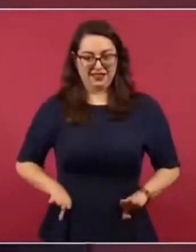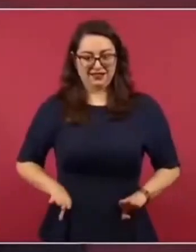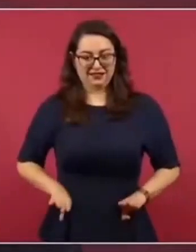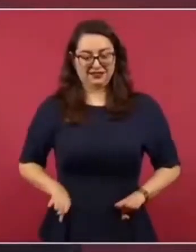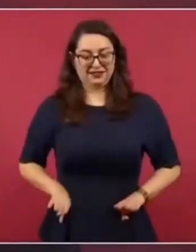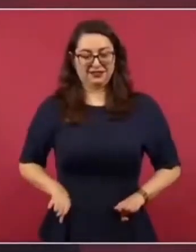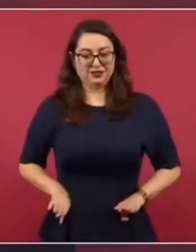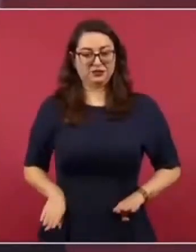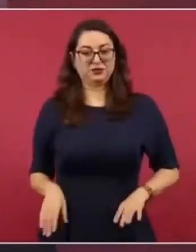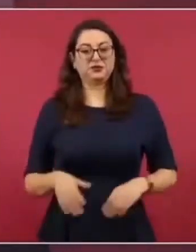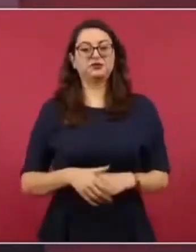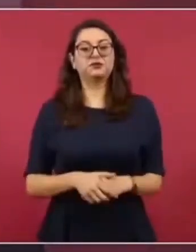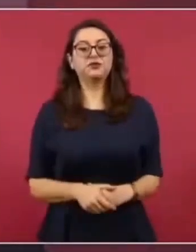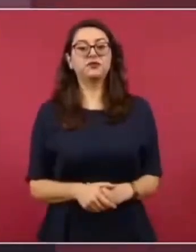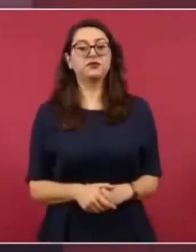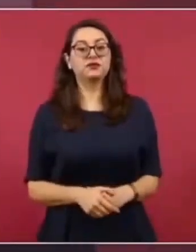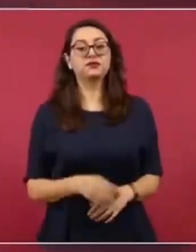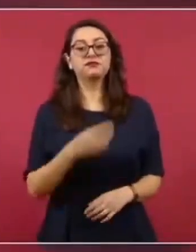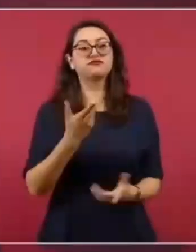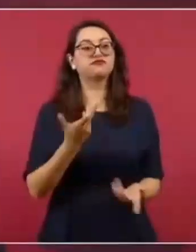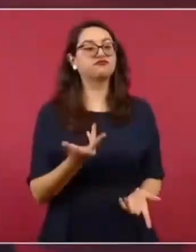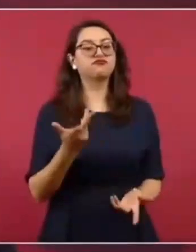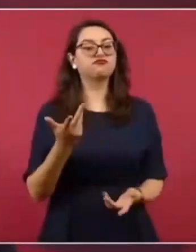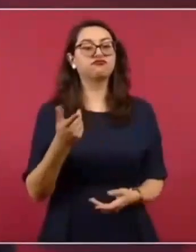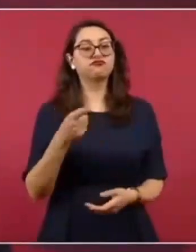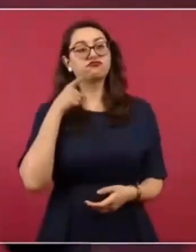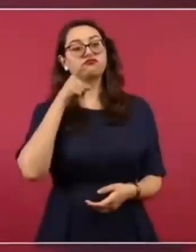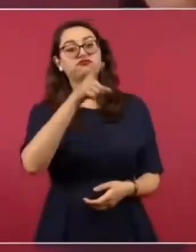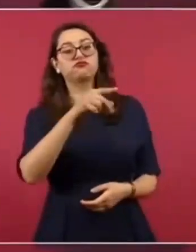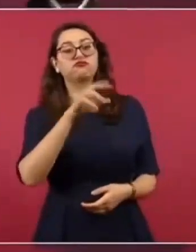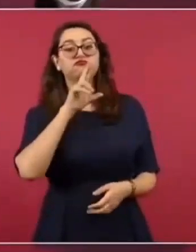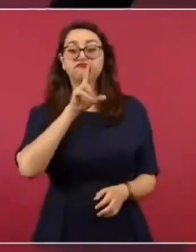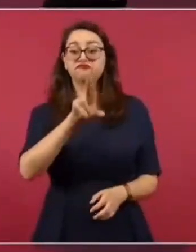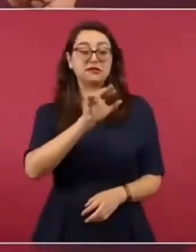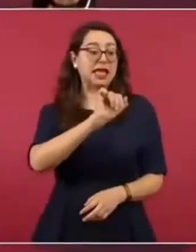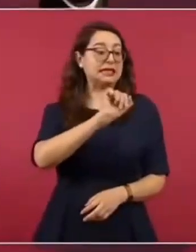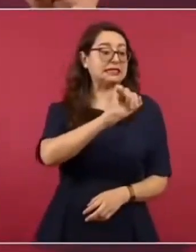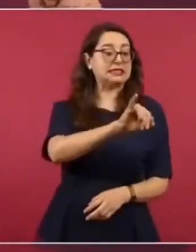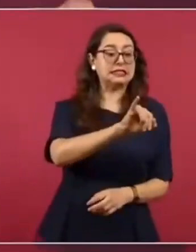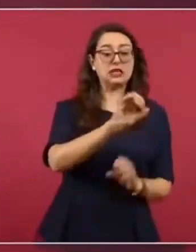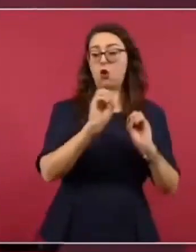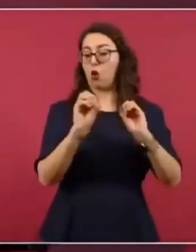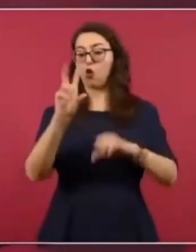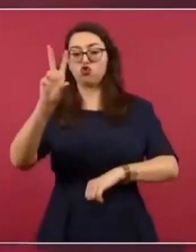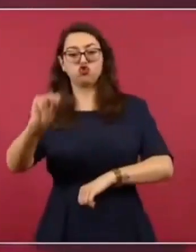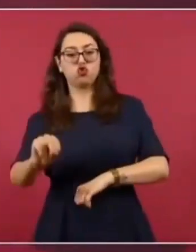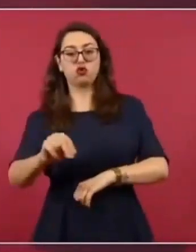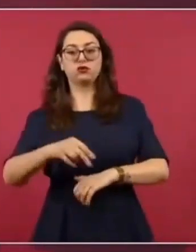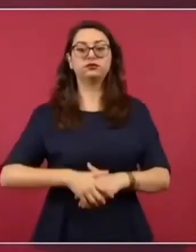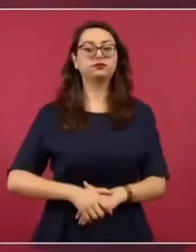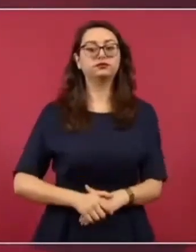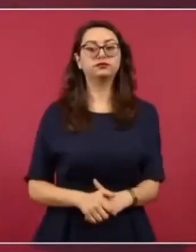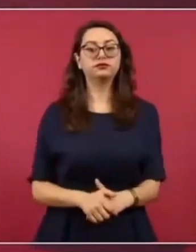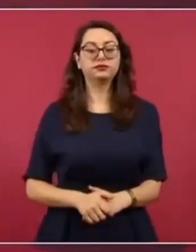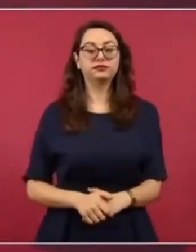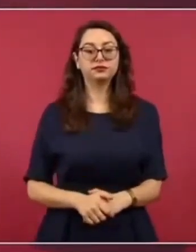es cierto o no. Entonces, así lo interrogó. Y entonces,